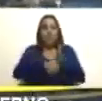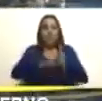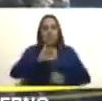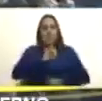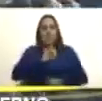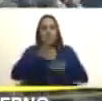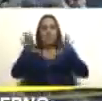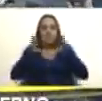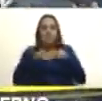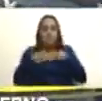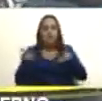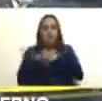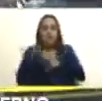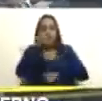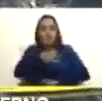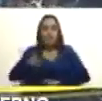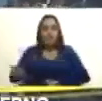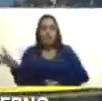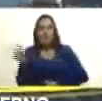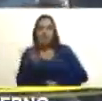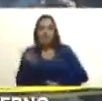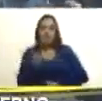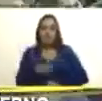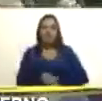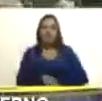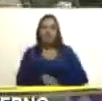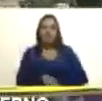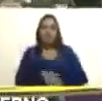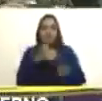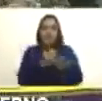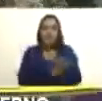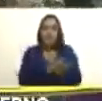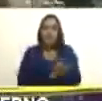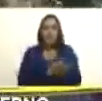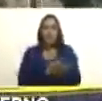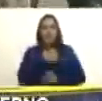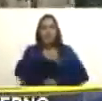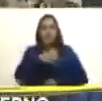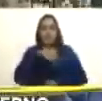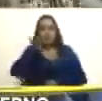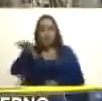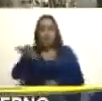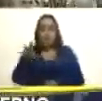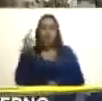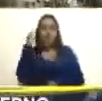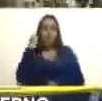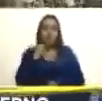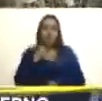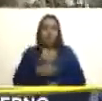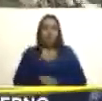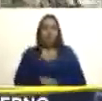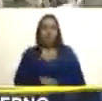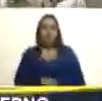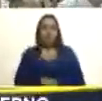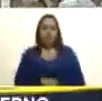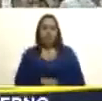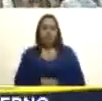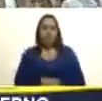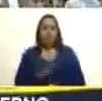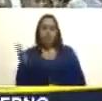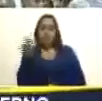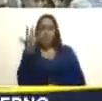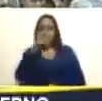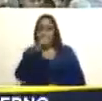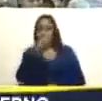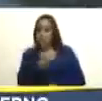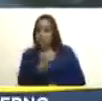reconocerlos como venezolanos y venezolanas hermanos de nuestra patria bolivariana quinta pregunta